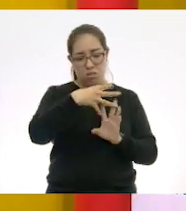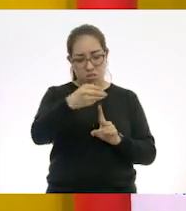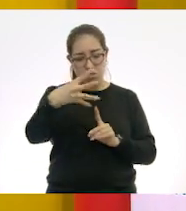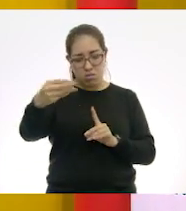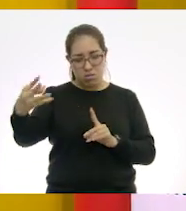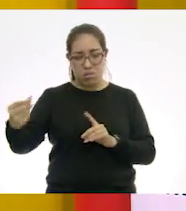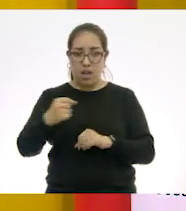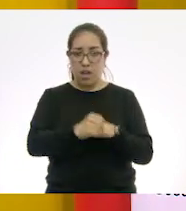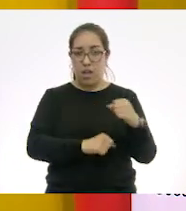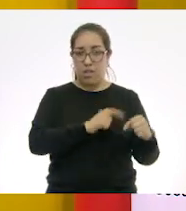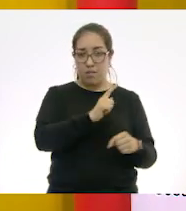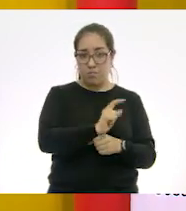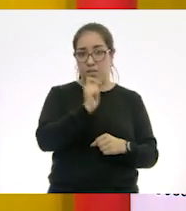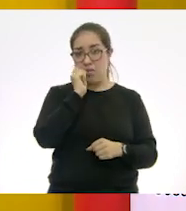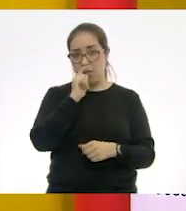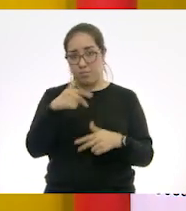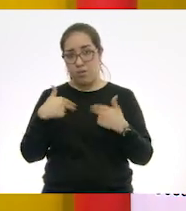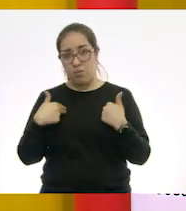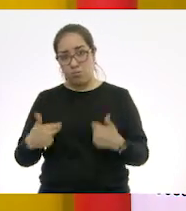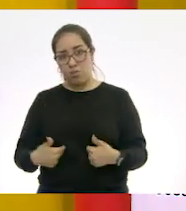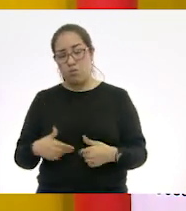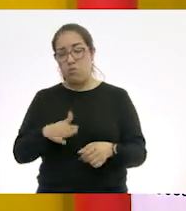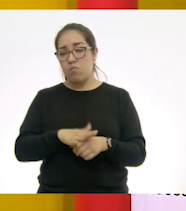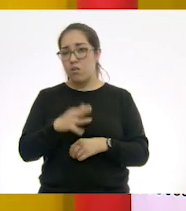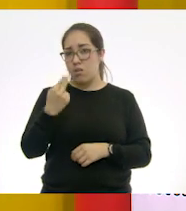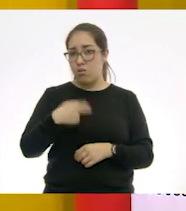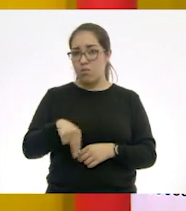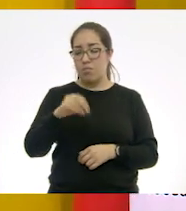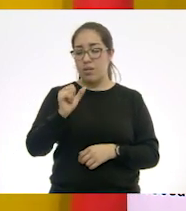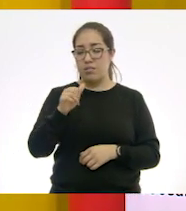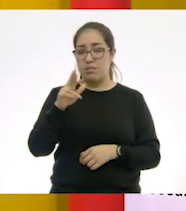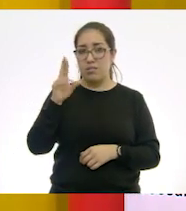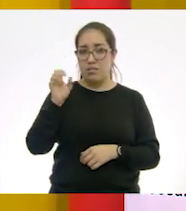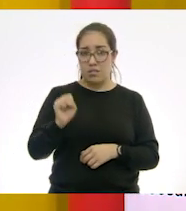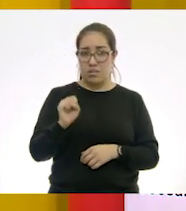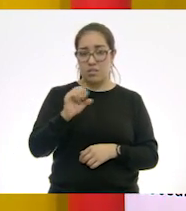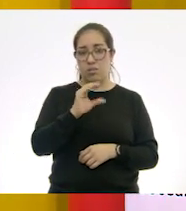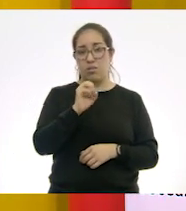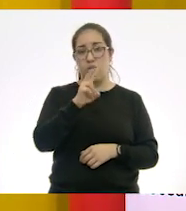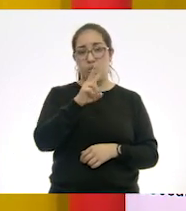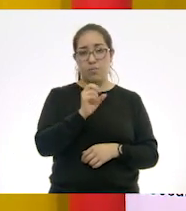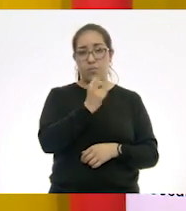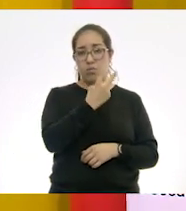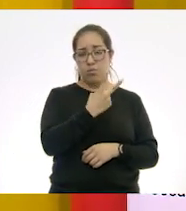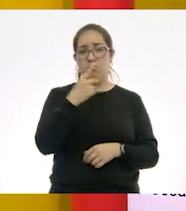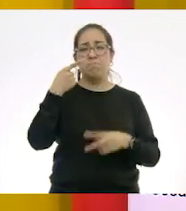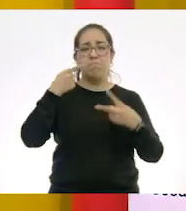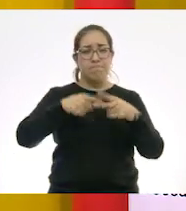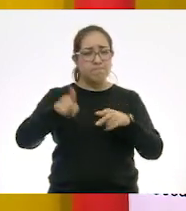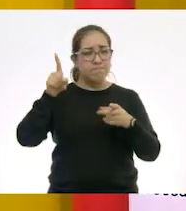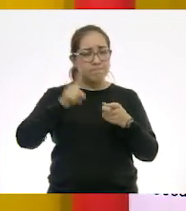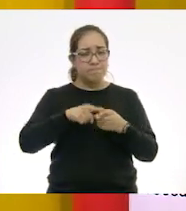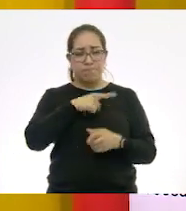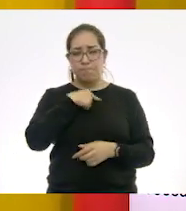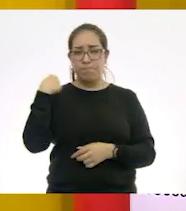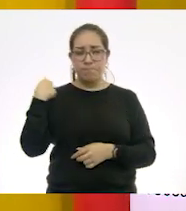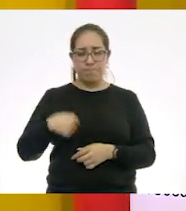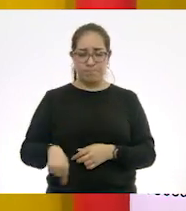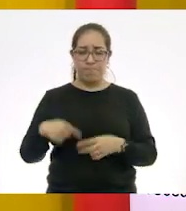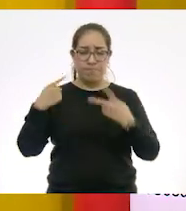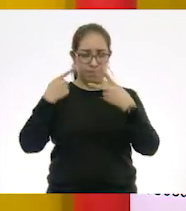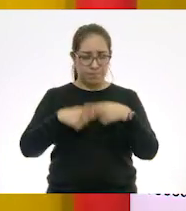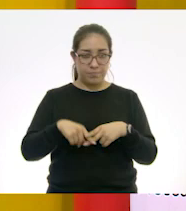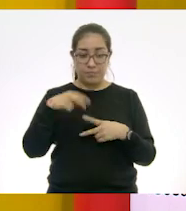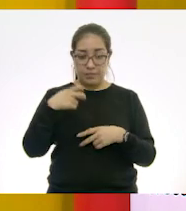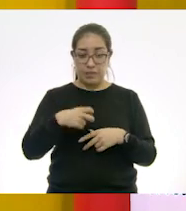En este caso, se trata del SARS-CoV-2. Apareció en China en diciembre pasado y provoca una enfermedad llamada COVID-19